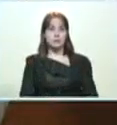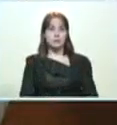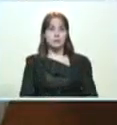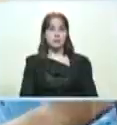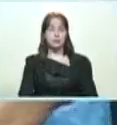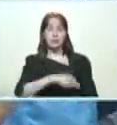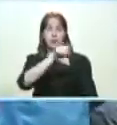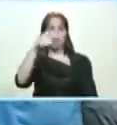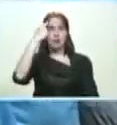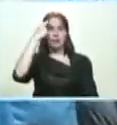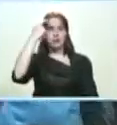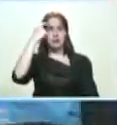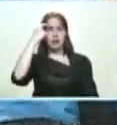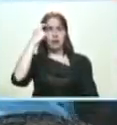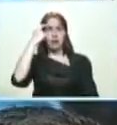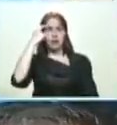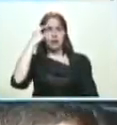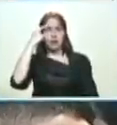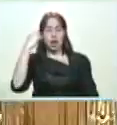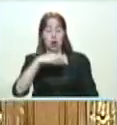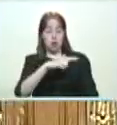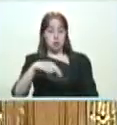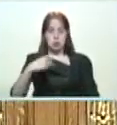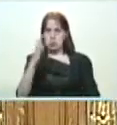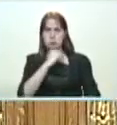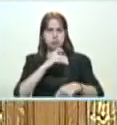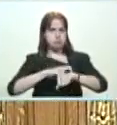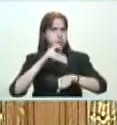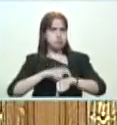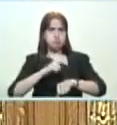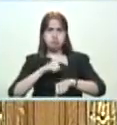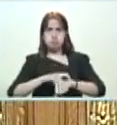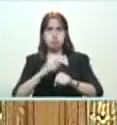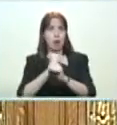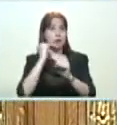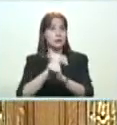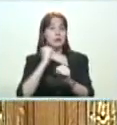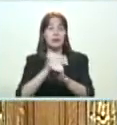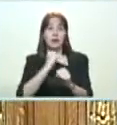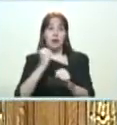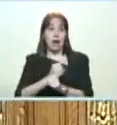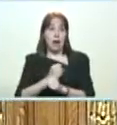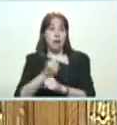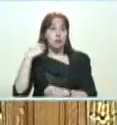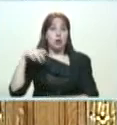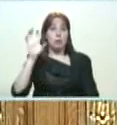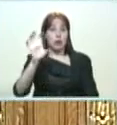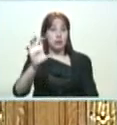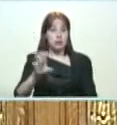Ustedes saben que nosotros no tenemos horario para trabajar por el país.